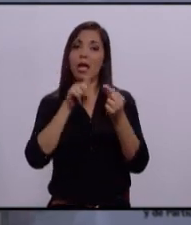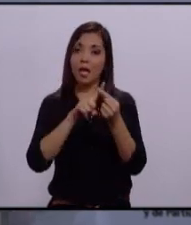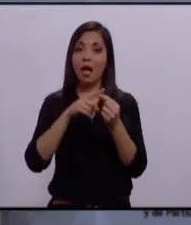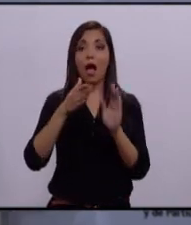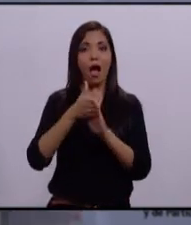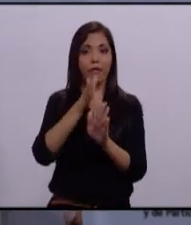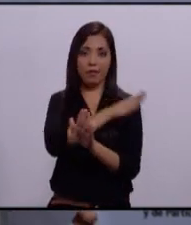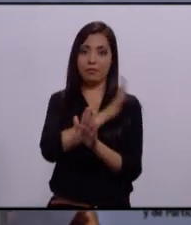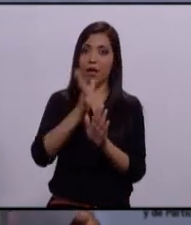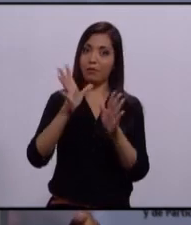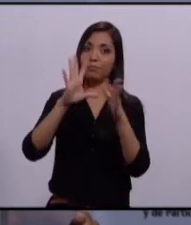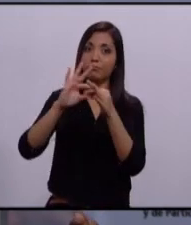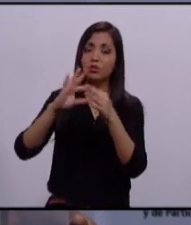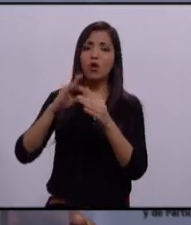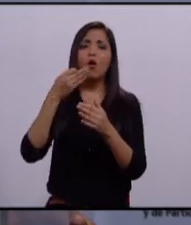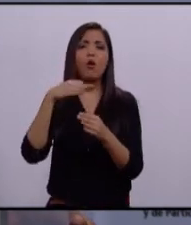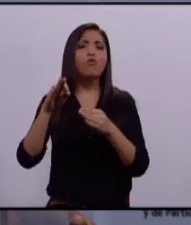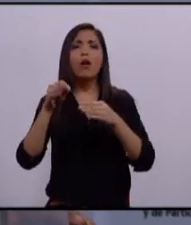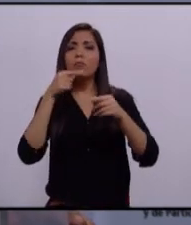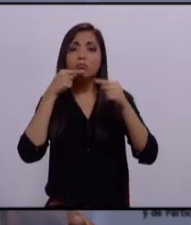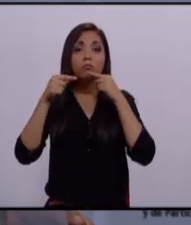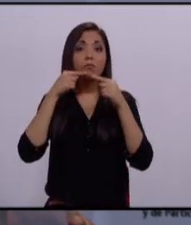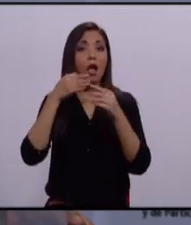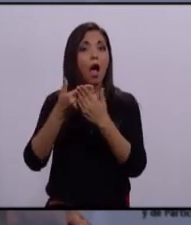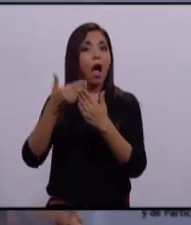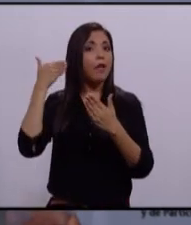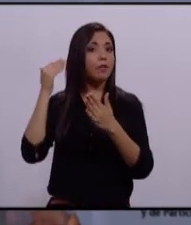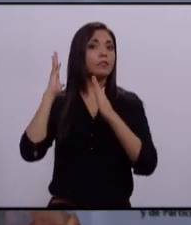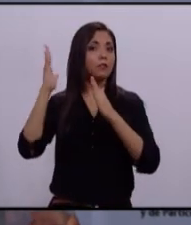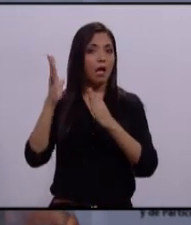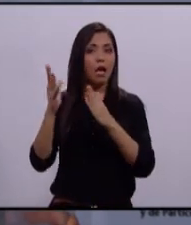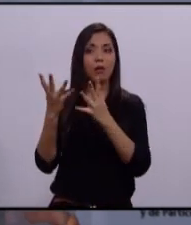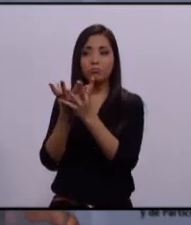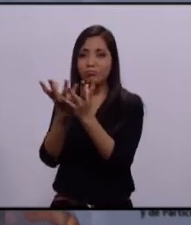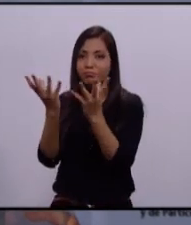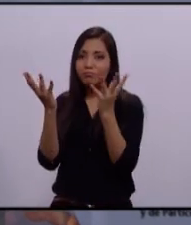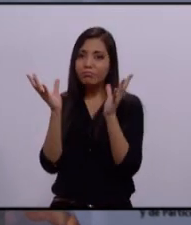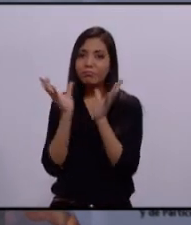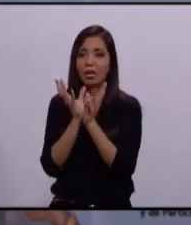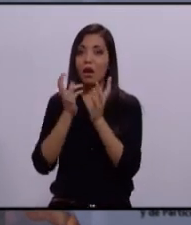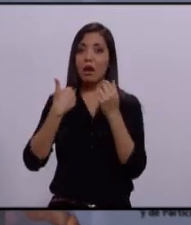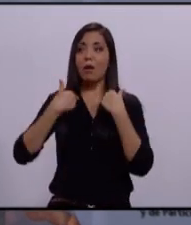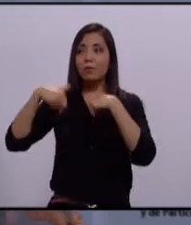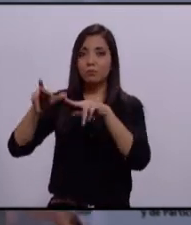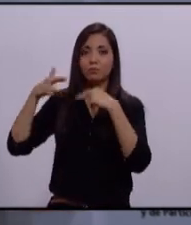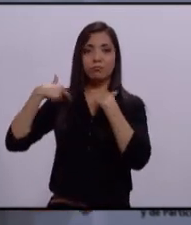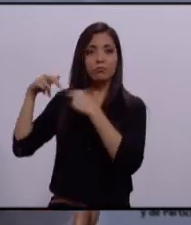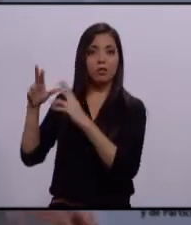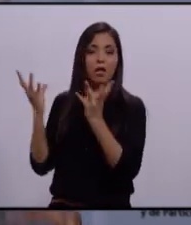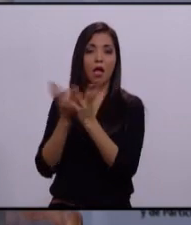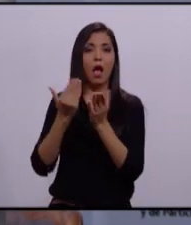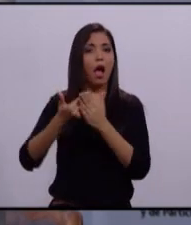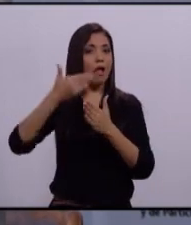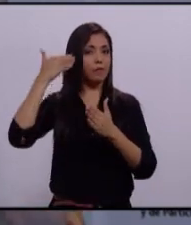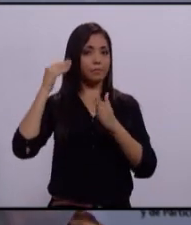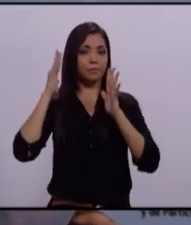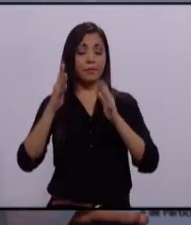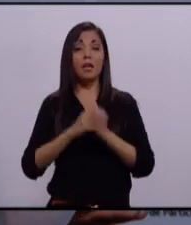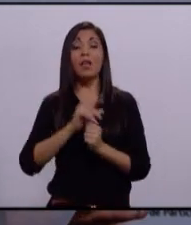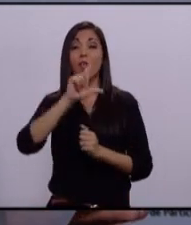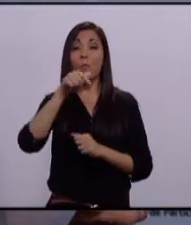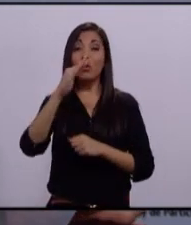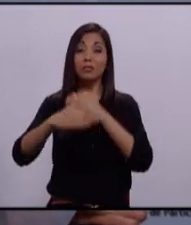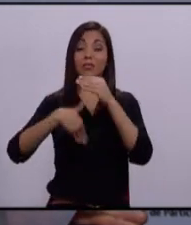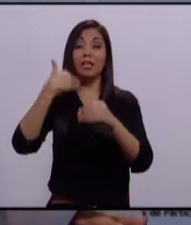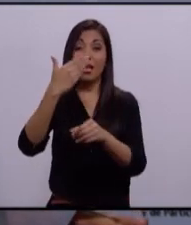este tema que fue decidido por todos los partidos políticos aquí representados. En la tercera intervención, cada